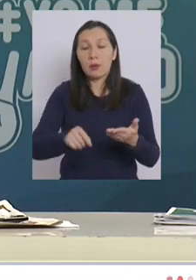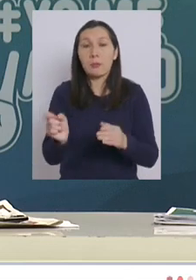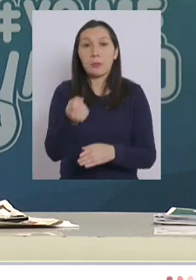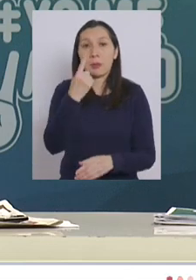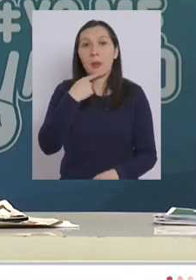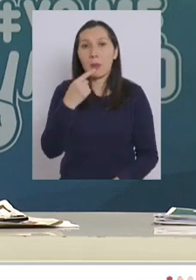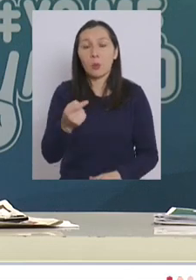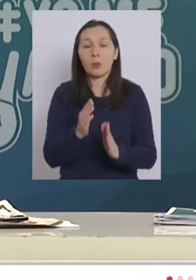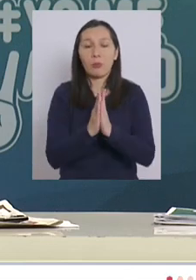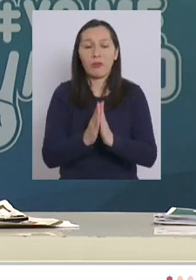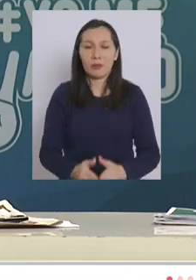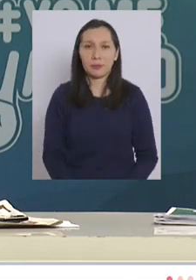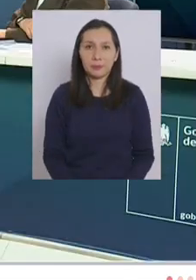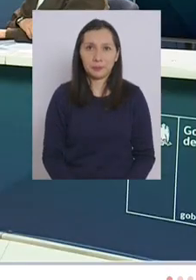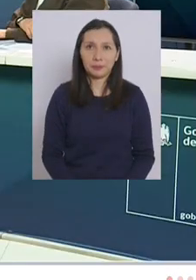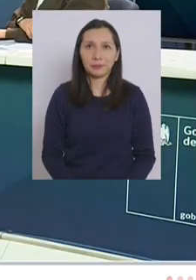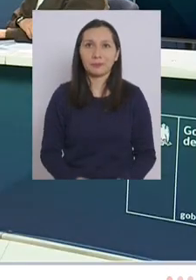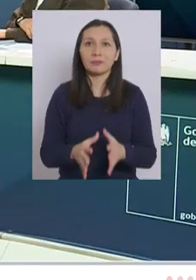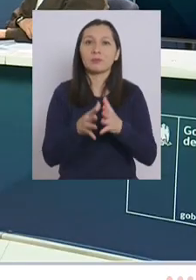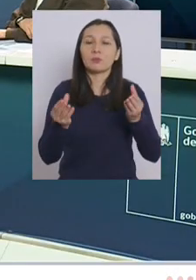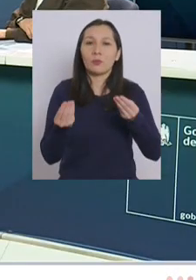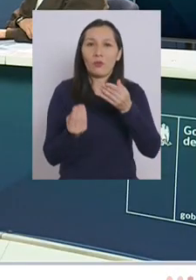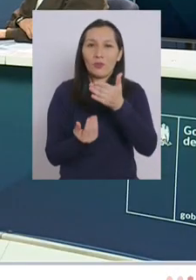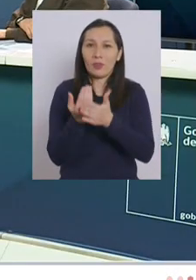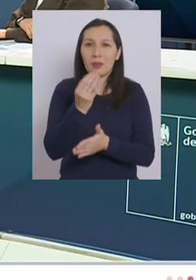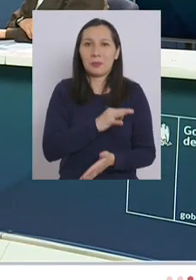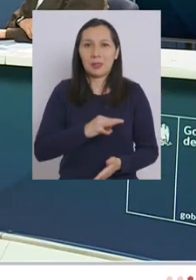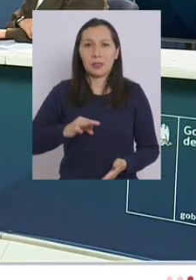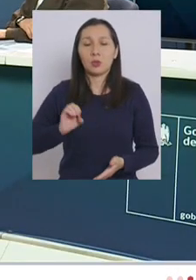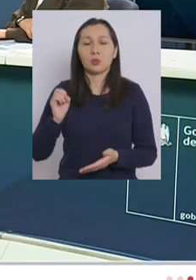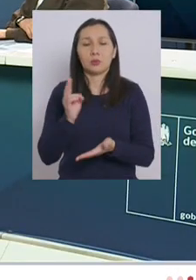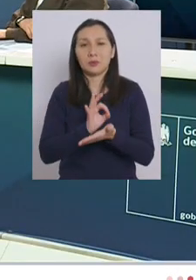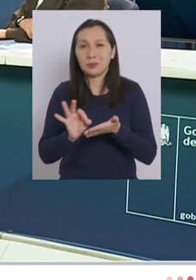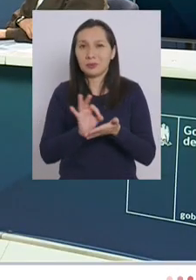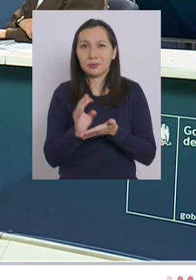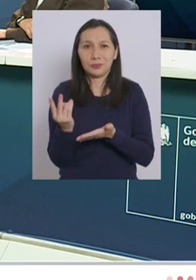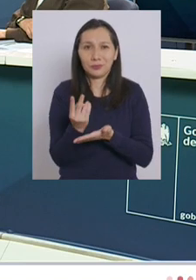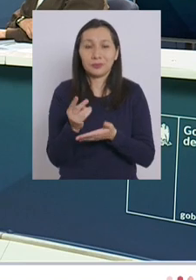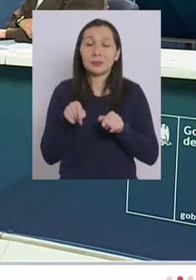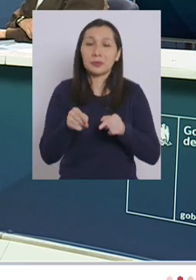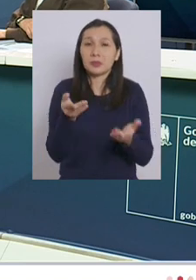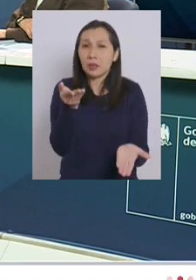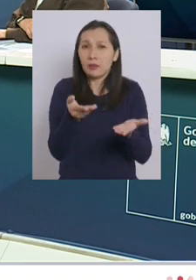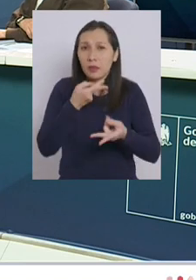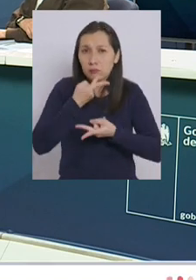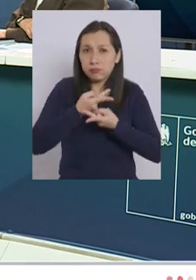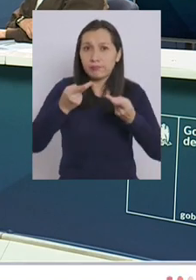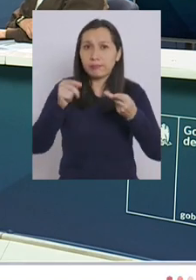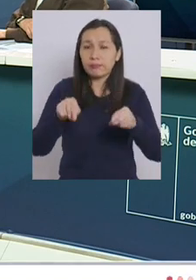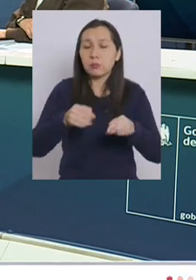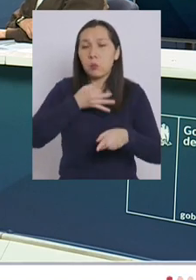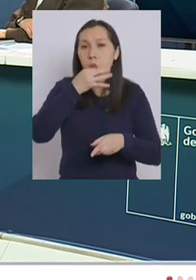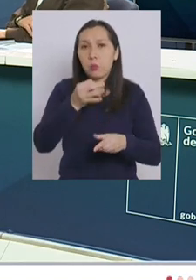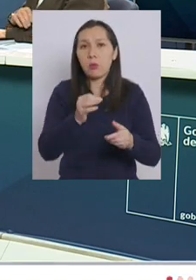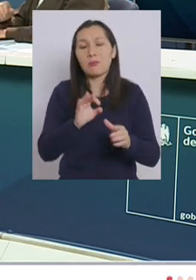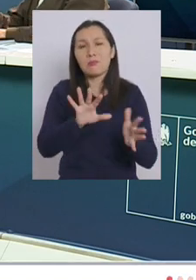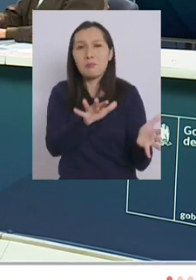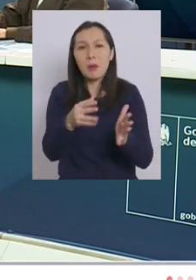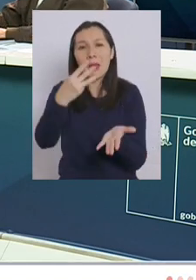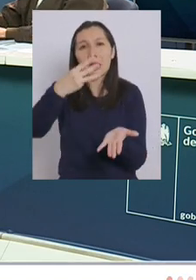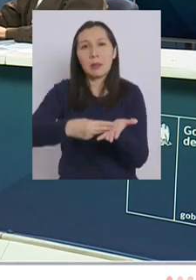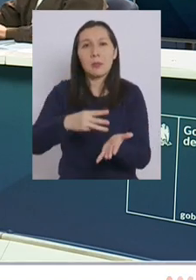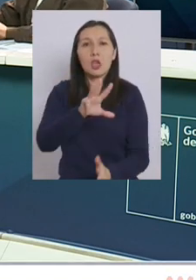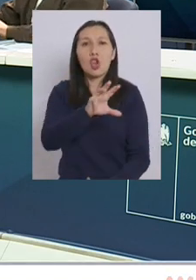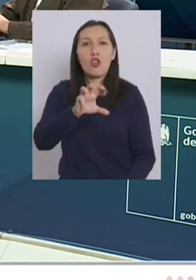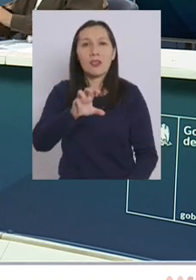La primera pregunta, por favor. Muy buenos días, Ministro, subsecretarios. En este balance ustedes mencionaron que actualmente hay poco más de 3